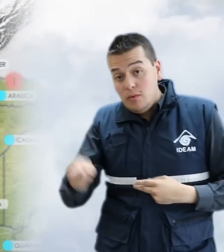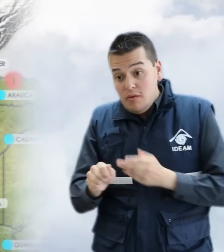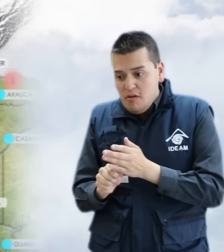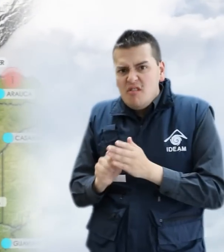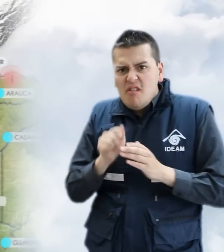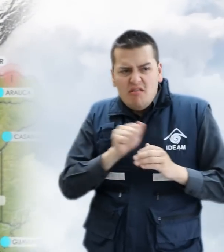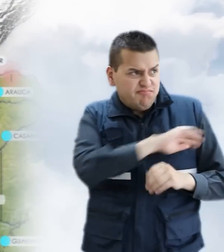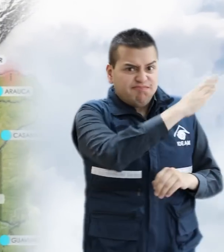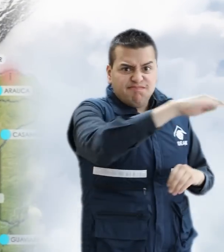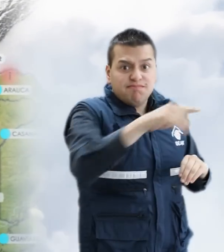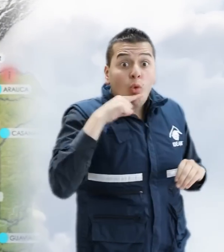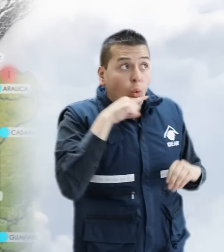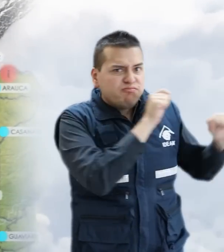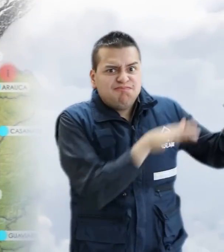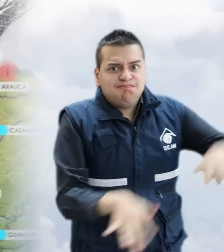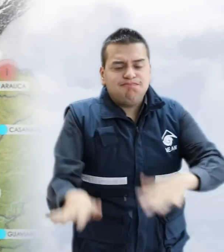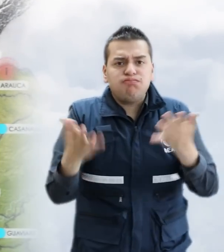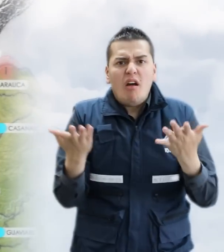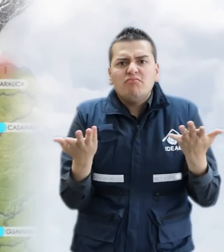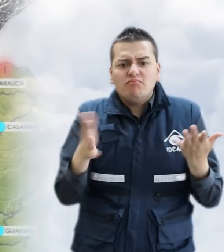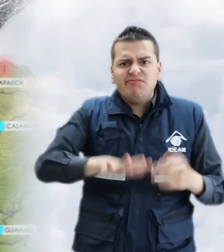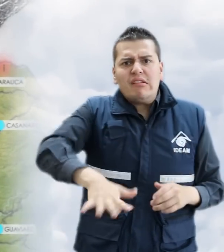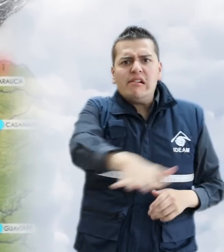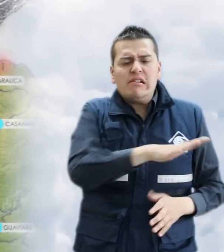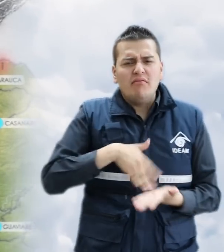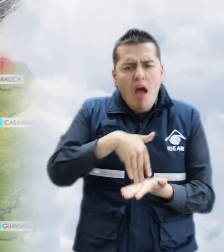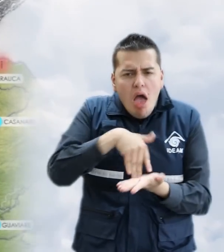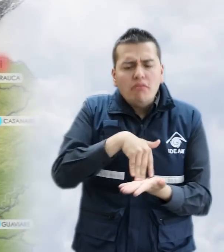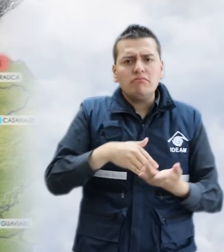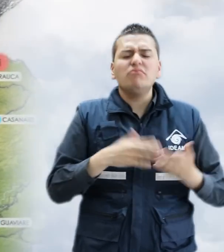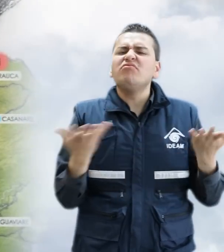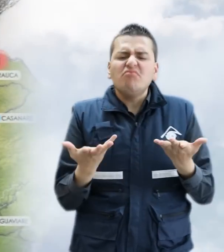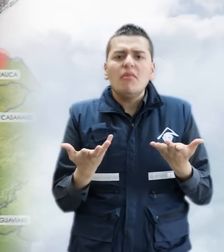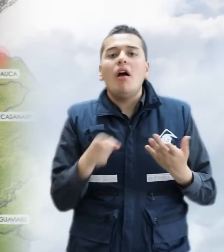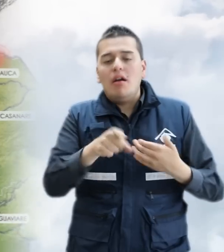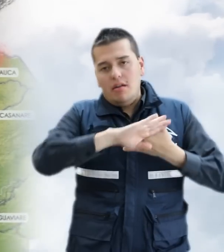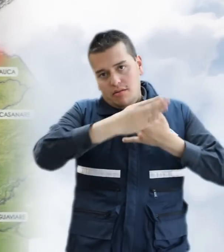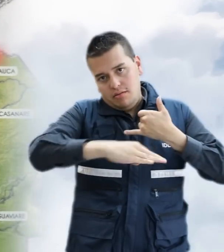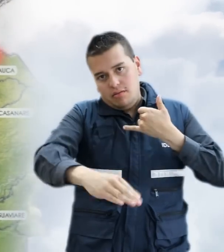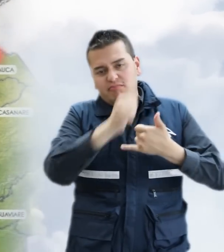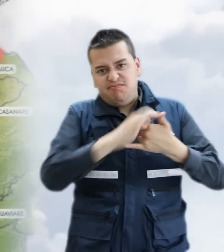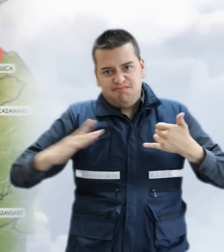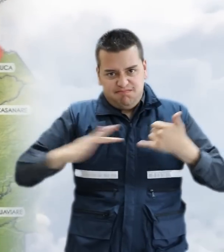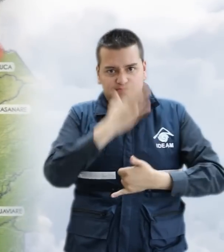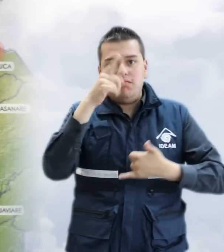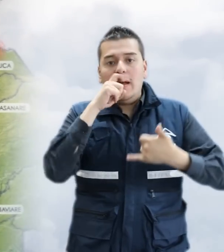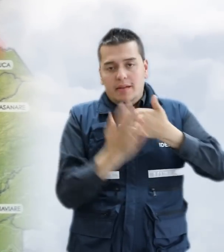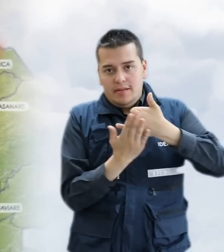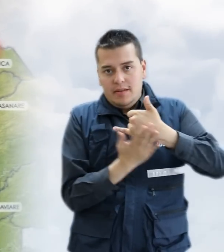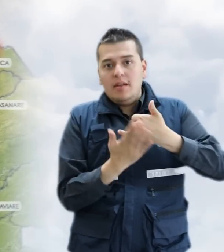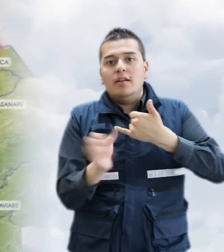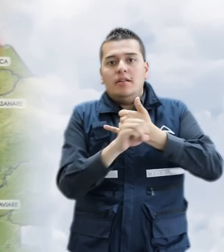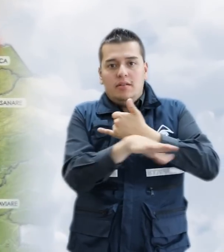probabilidad de deslizamientos de tierra en sectores inestables o de ladera localizados en las regiones Andina, Pacífica, Amazónica